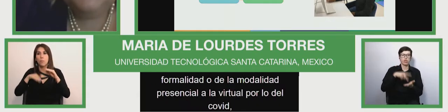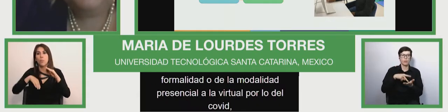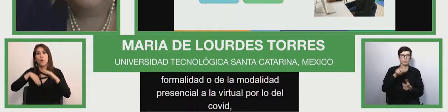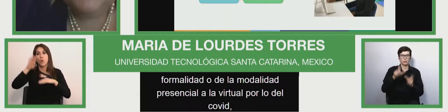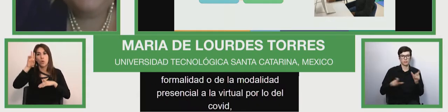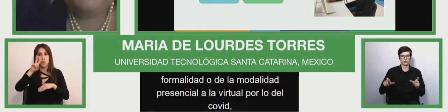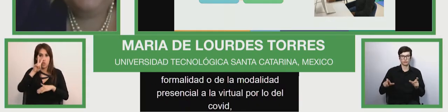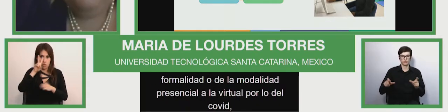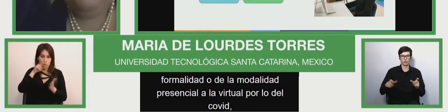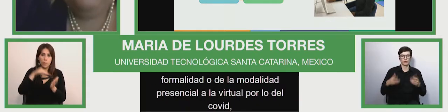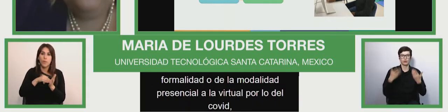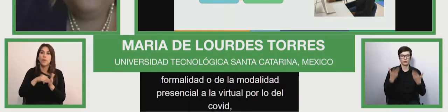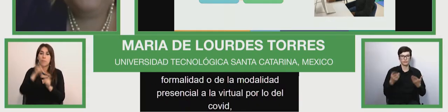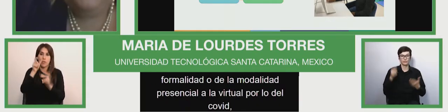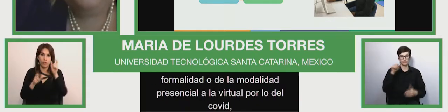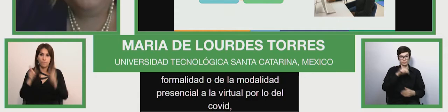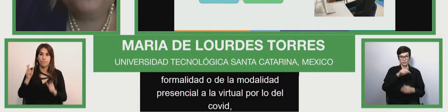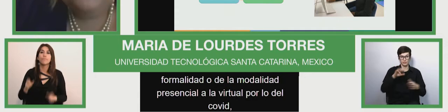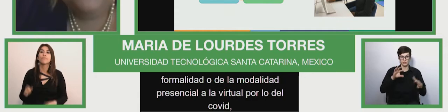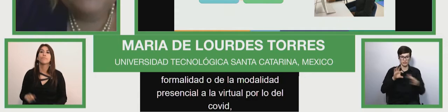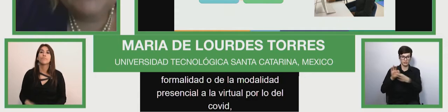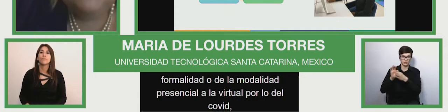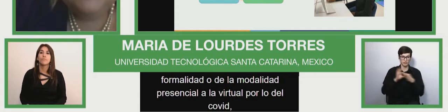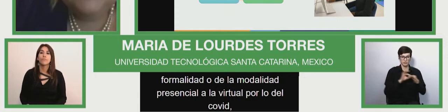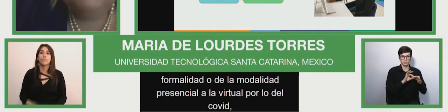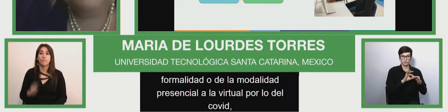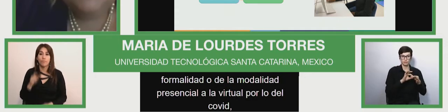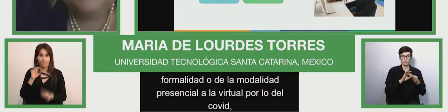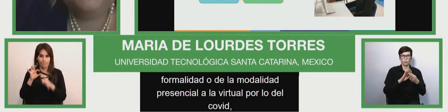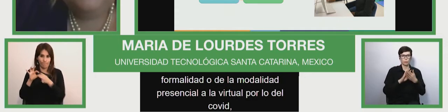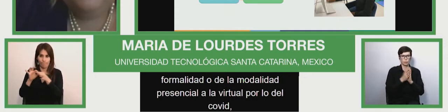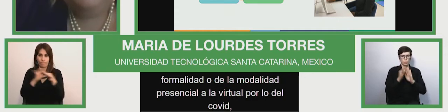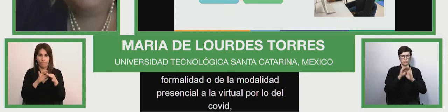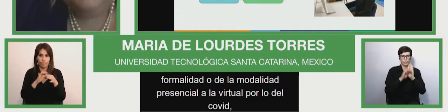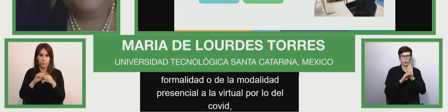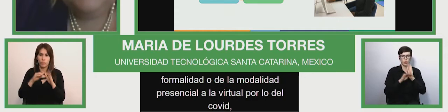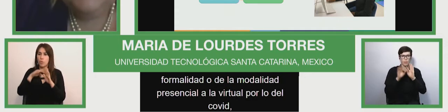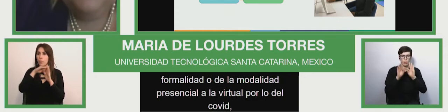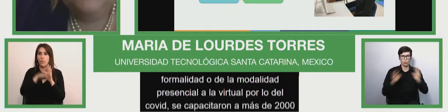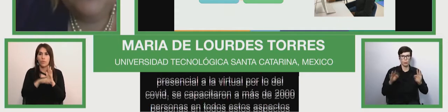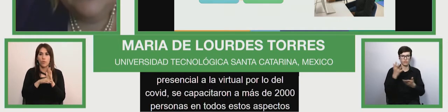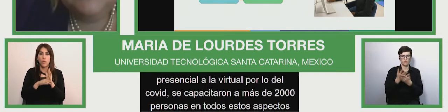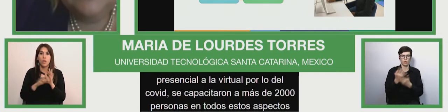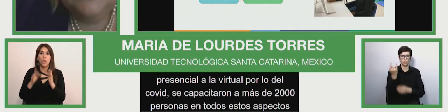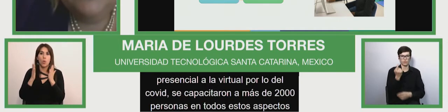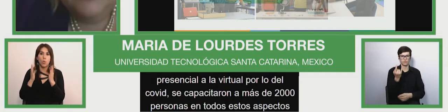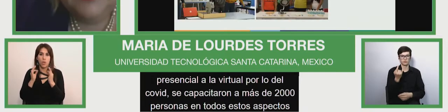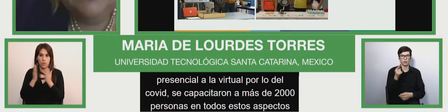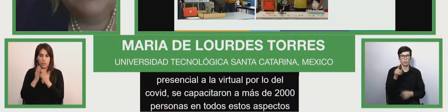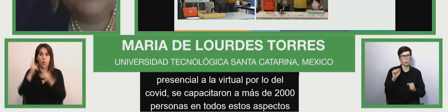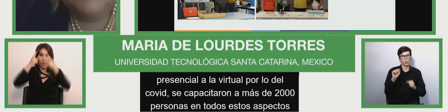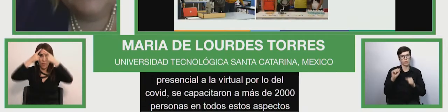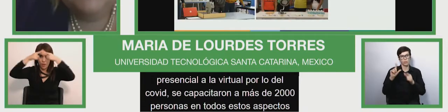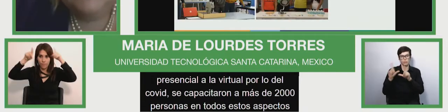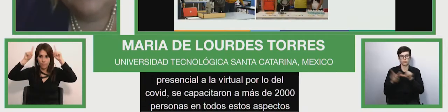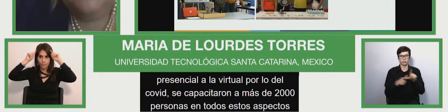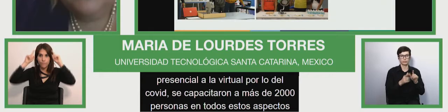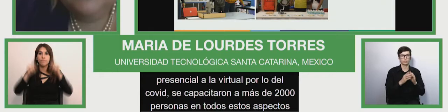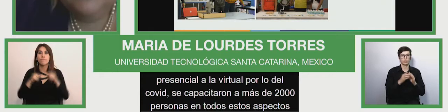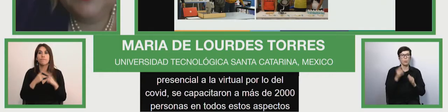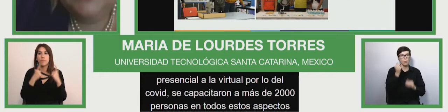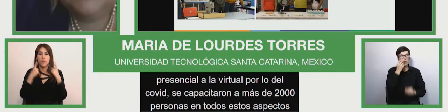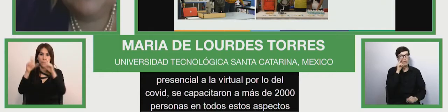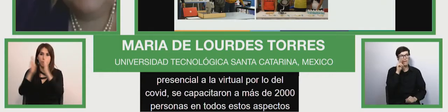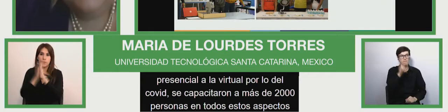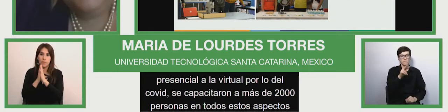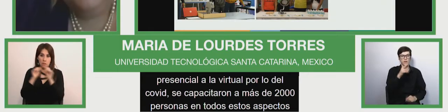aspectos en conjunto con todos los programas educativos que hay en la universidad si pueden poner la siguiente diapositiva podemos apreciar algunas